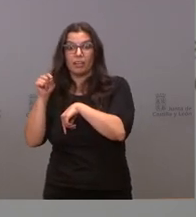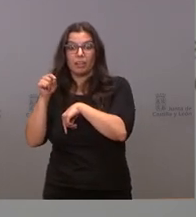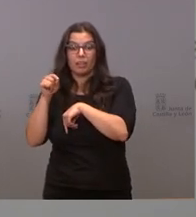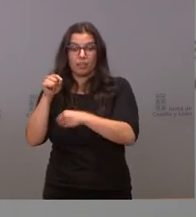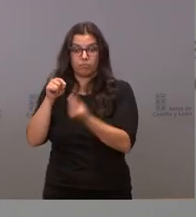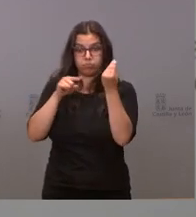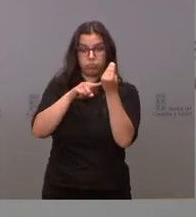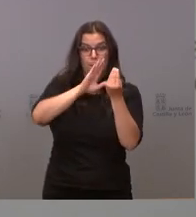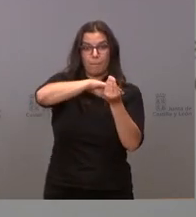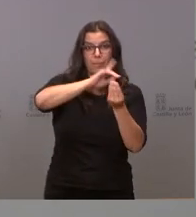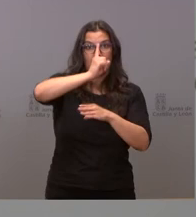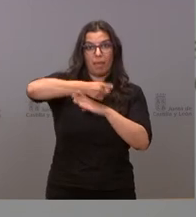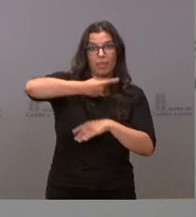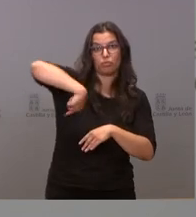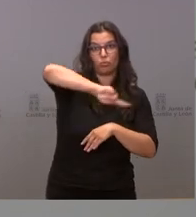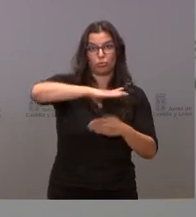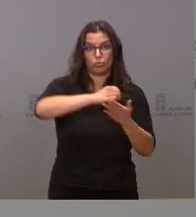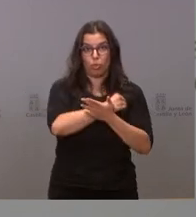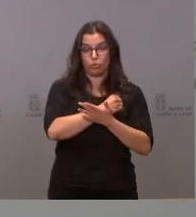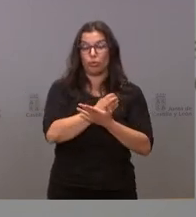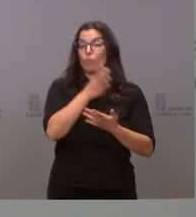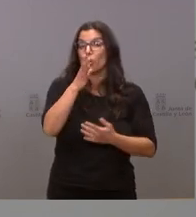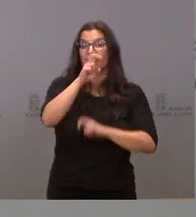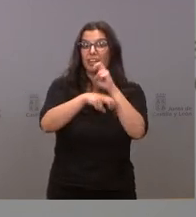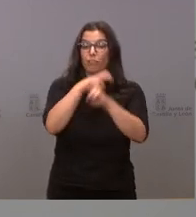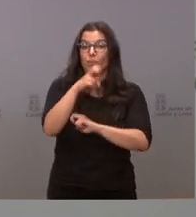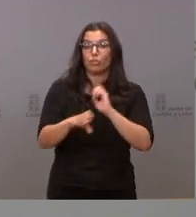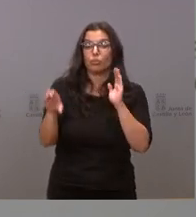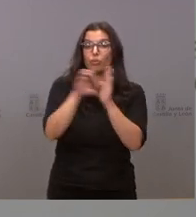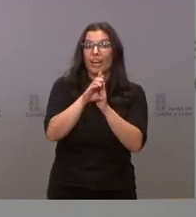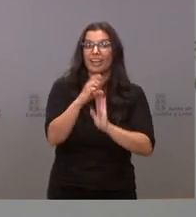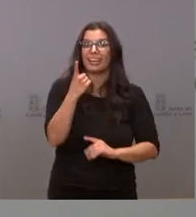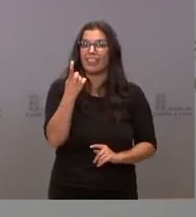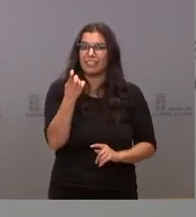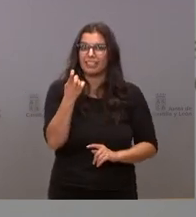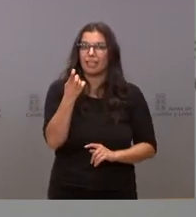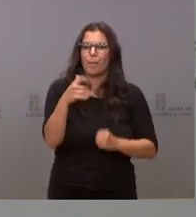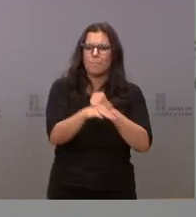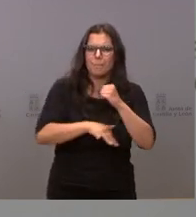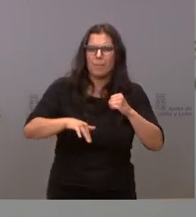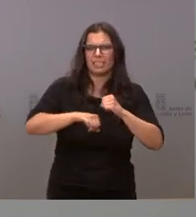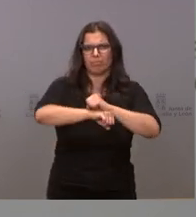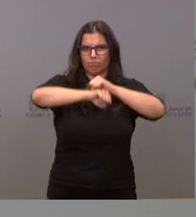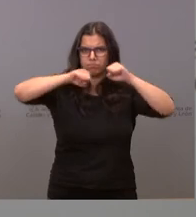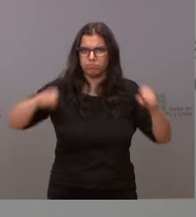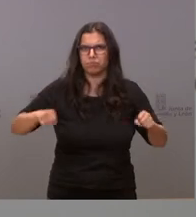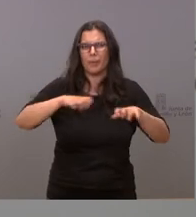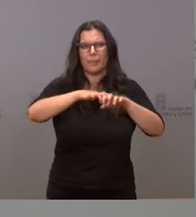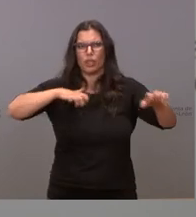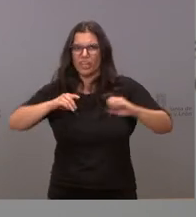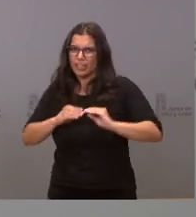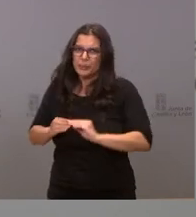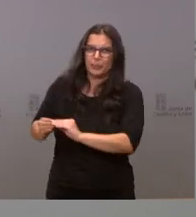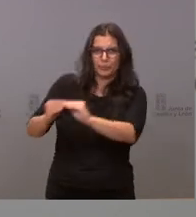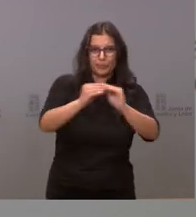los españoles cualquier reforma constitucional tiene que tener una amplia base y no puede ser